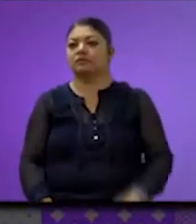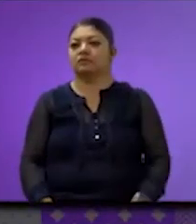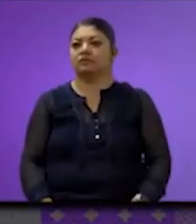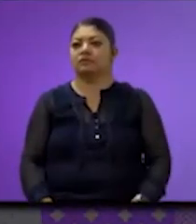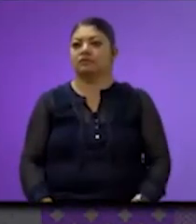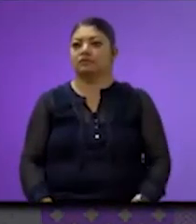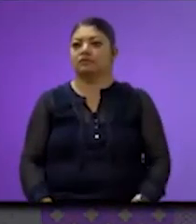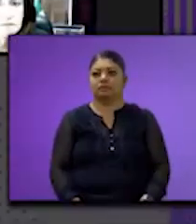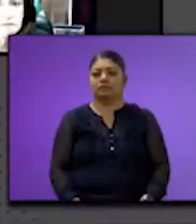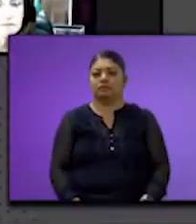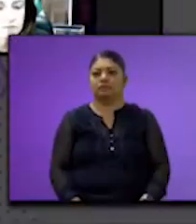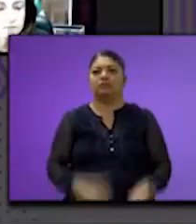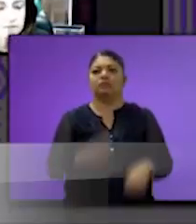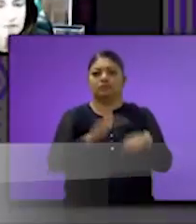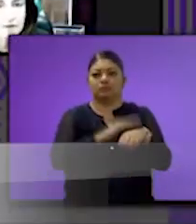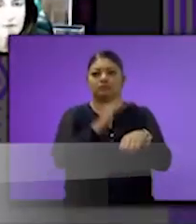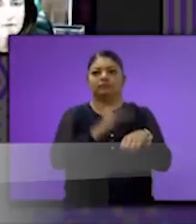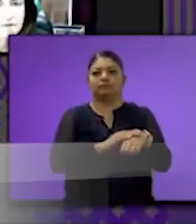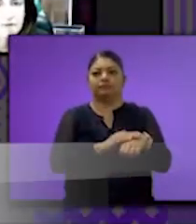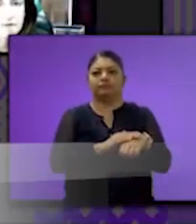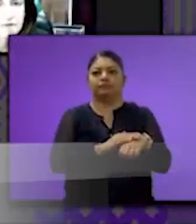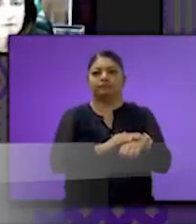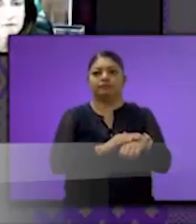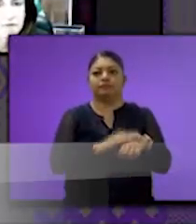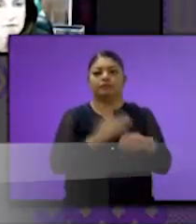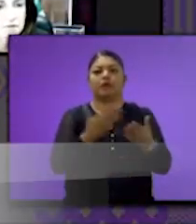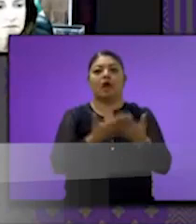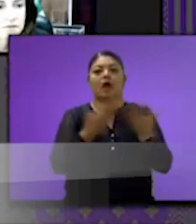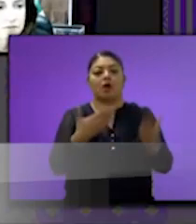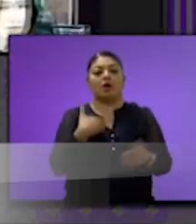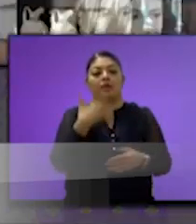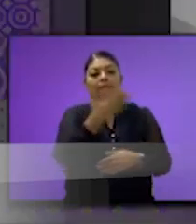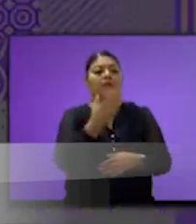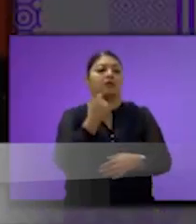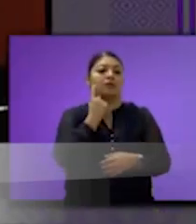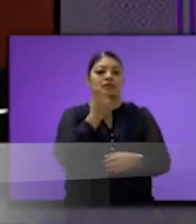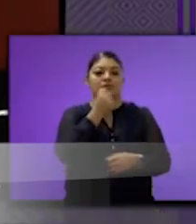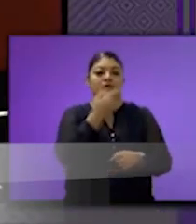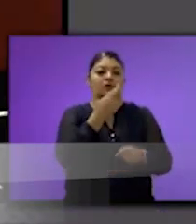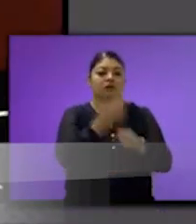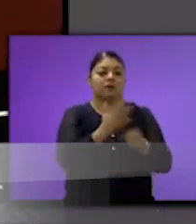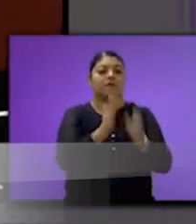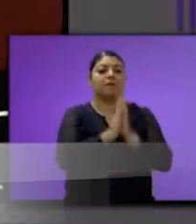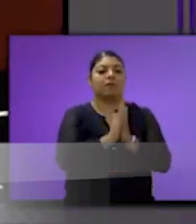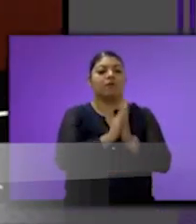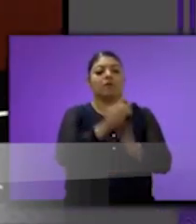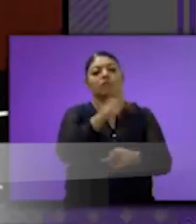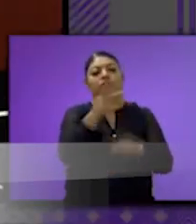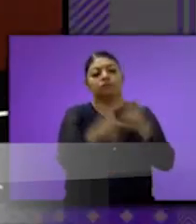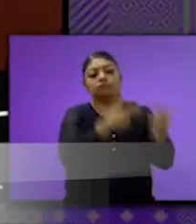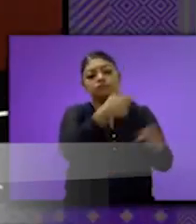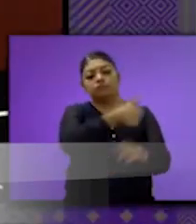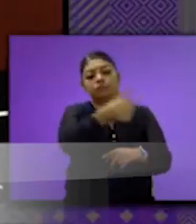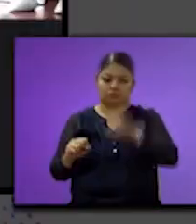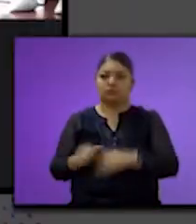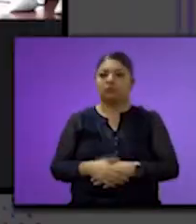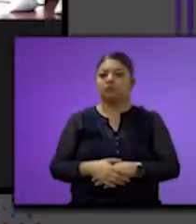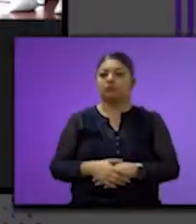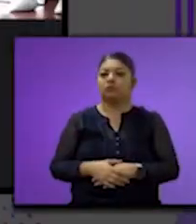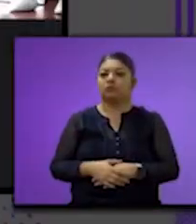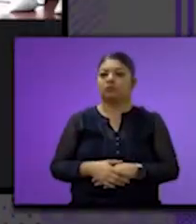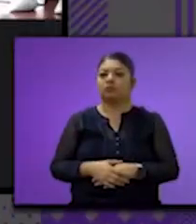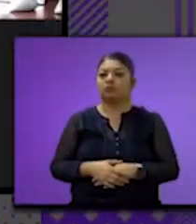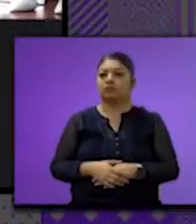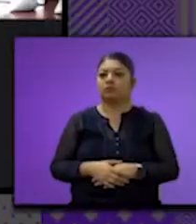Planeación Legislativa, presidida por la diputada Mara Robles Villaseñor, aprobaron la ampliación de contratos para diversos servicios administrativos.